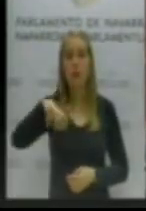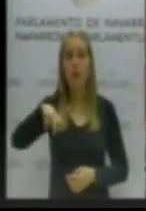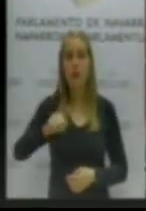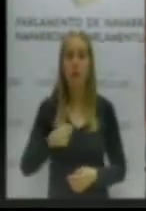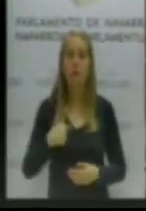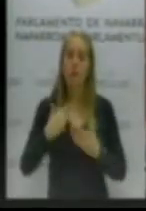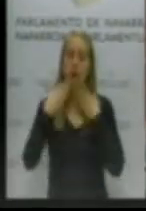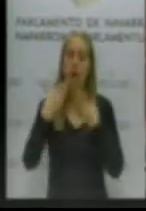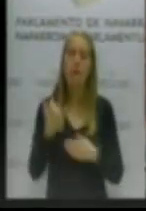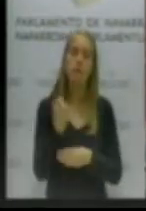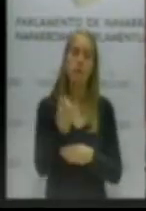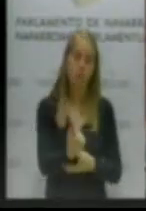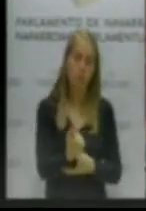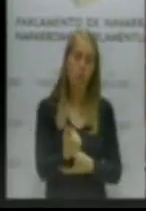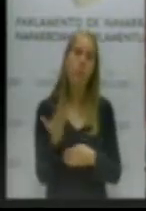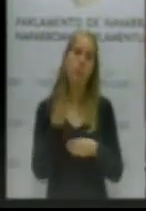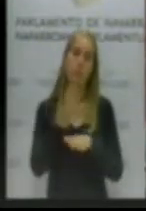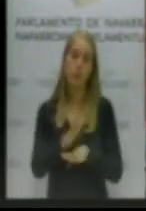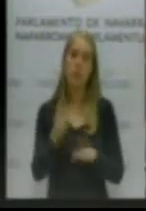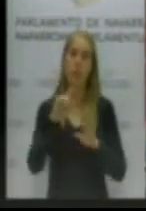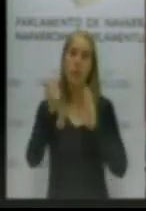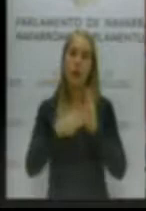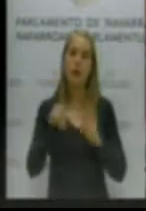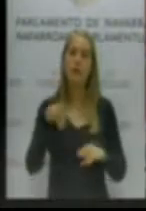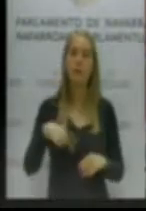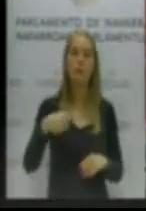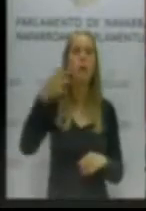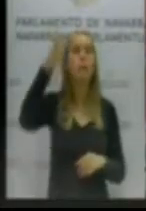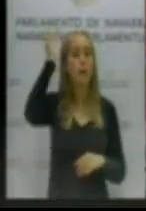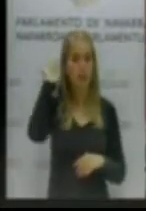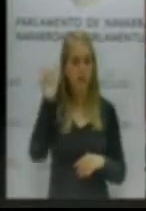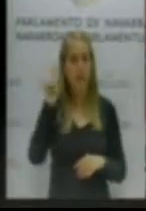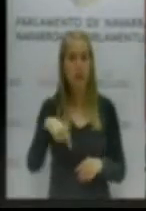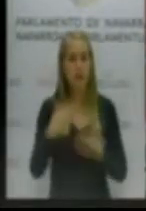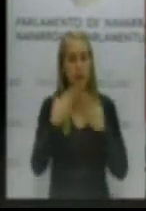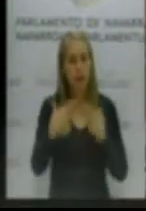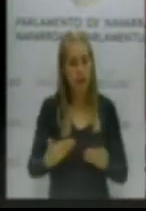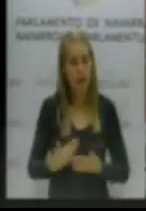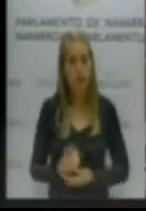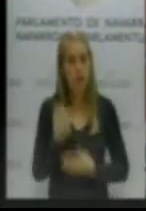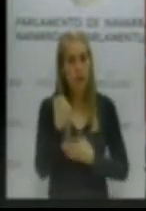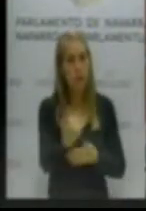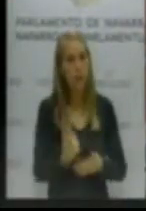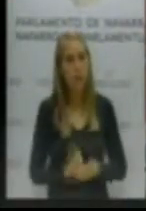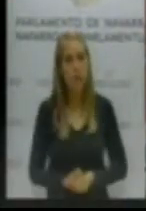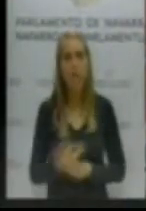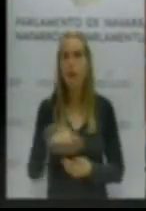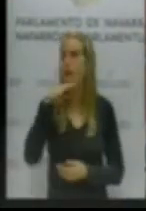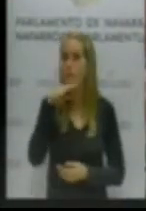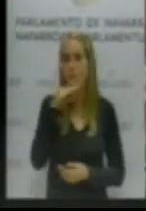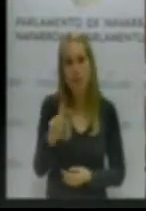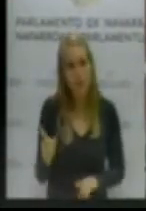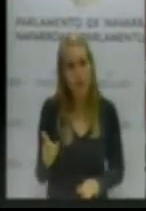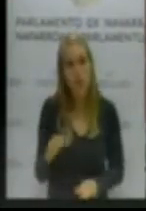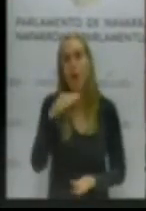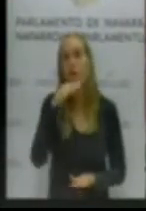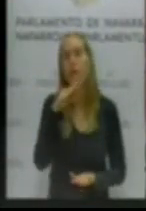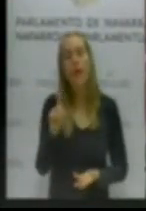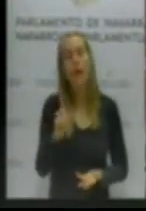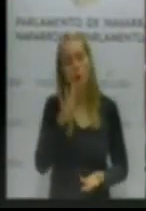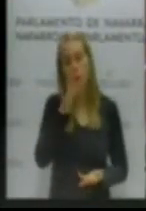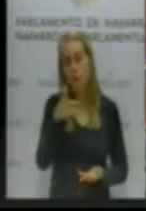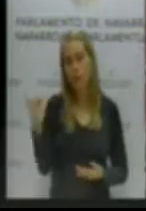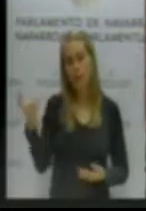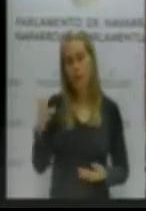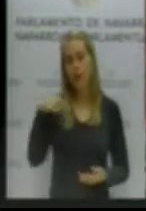agradecerle el apoyo a la proposición de ley igual que a la señora Beltrán y decirle que no se enfade usted, que no se enfade usted, no salga aquí